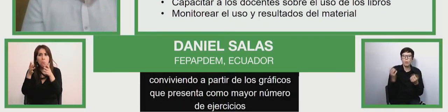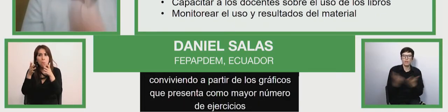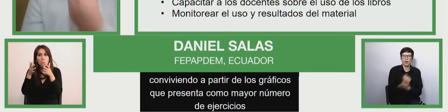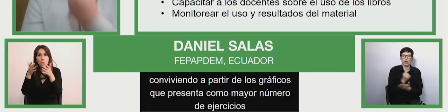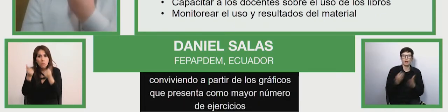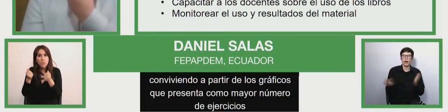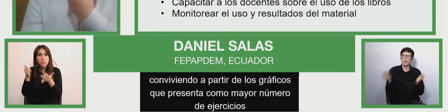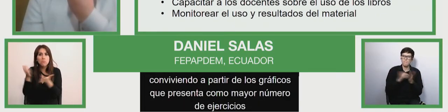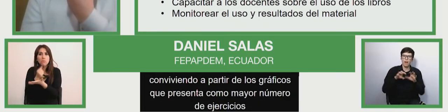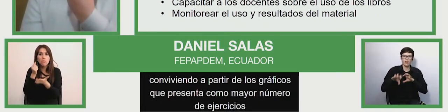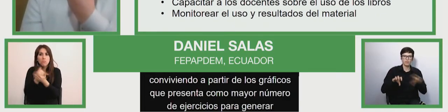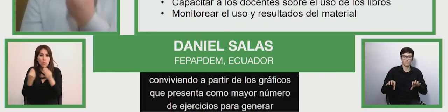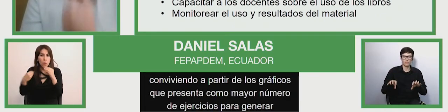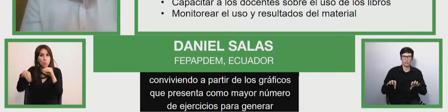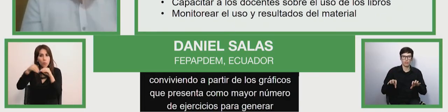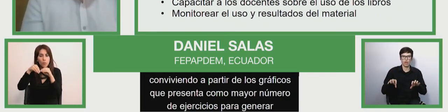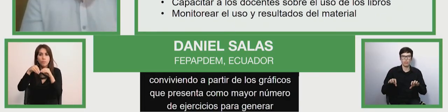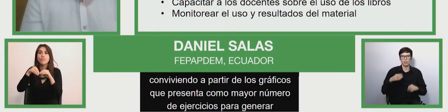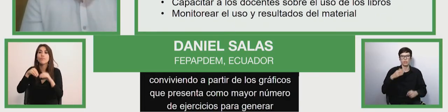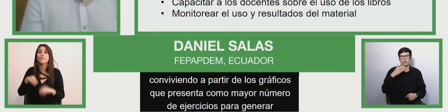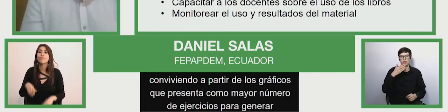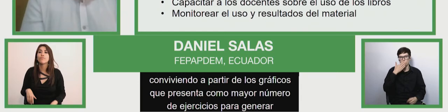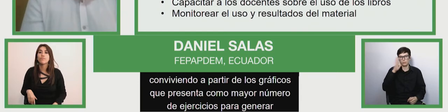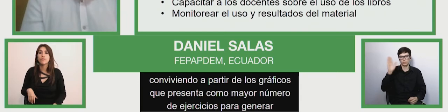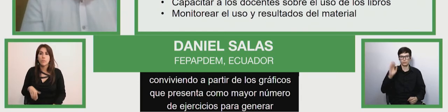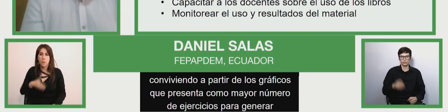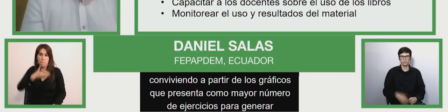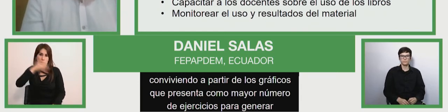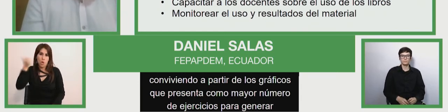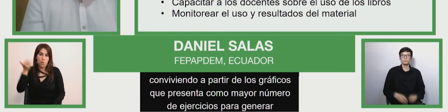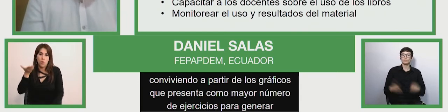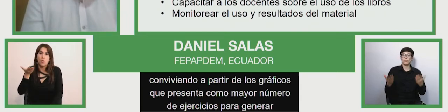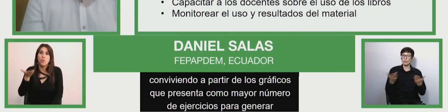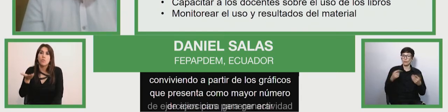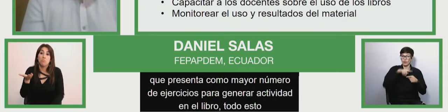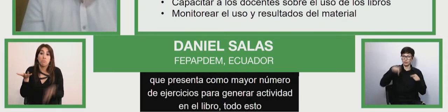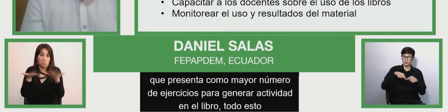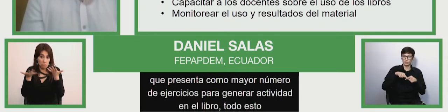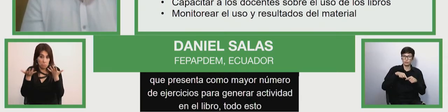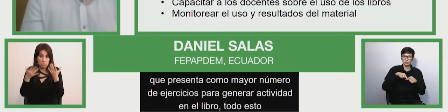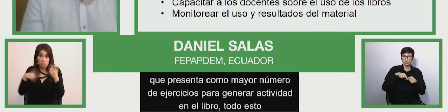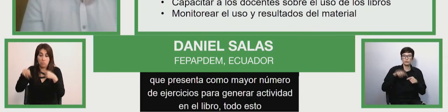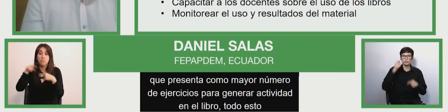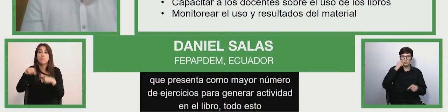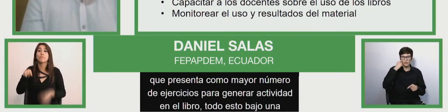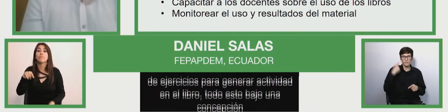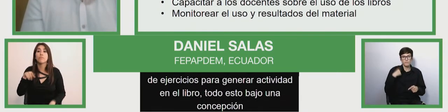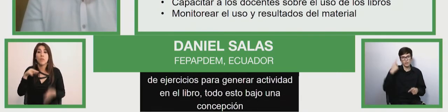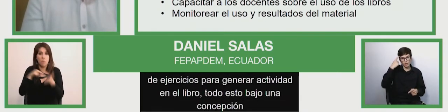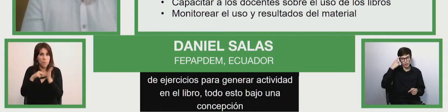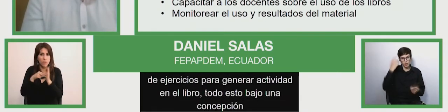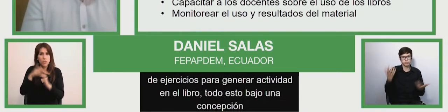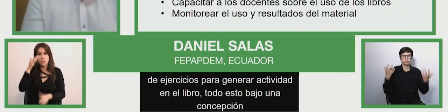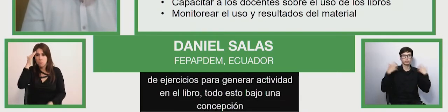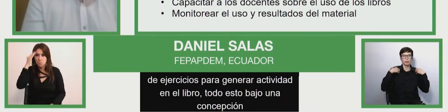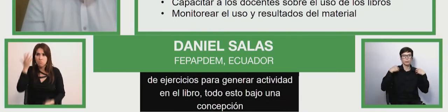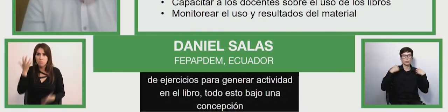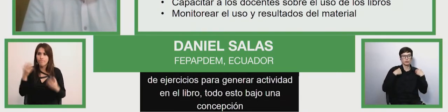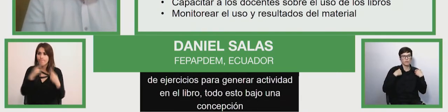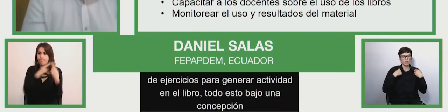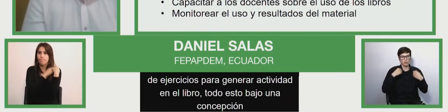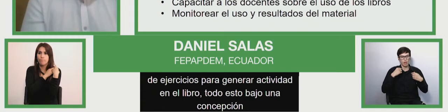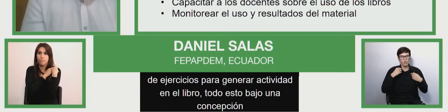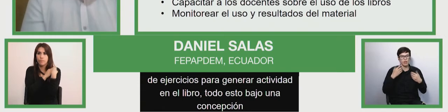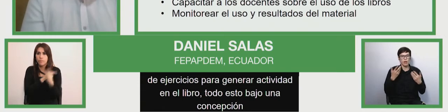las que estaban planteadas en el libro. Todo esto bajo una concepción muy clara que era la concepción de plantearnos del libro como así